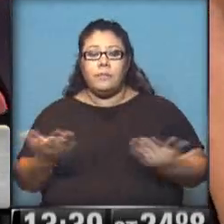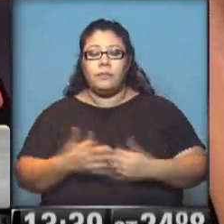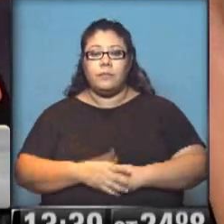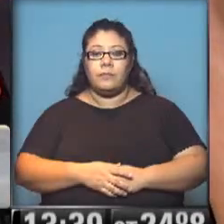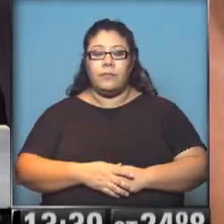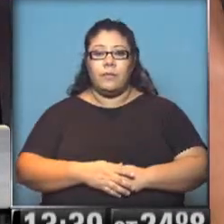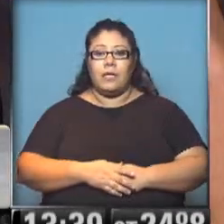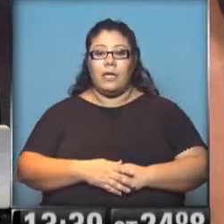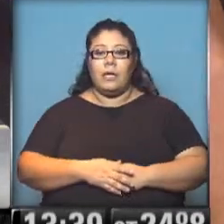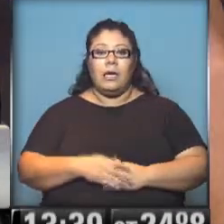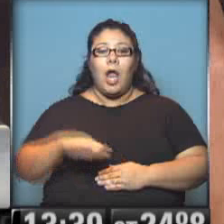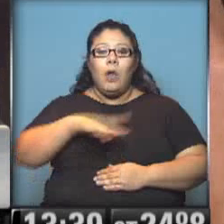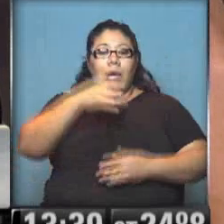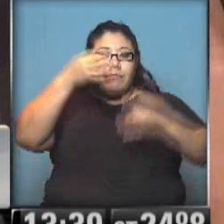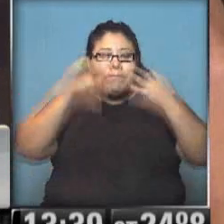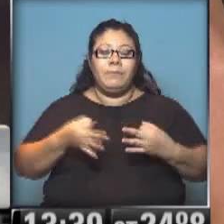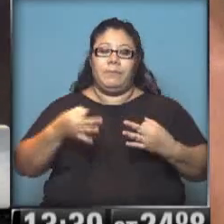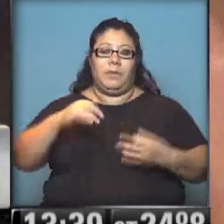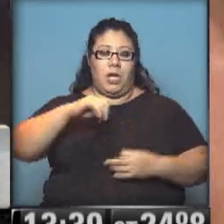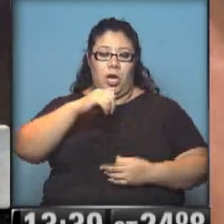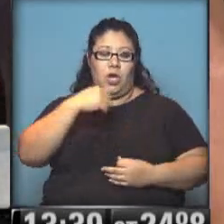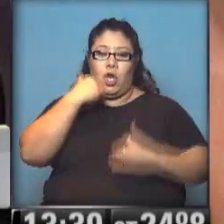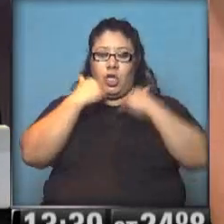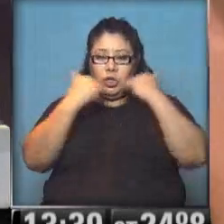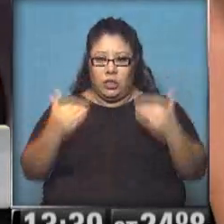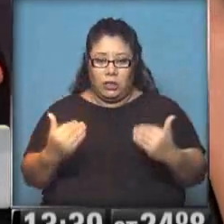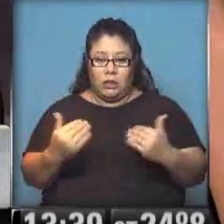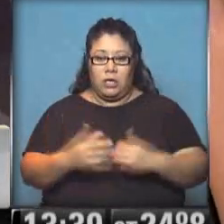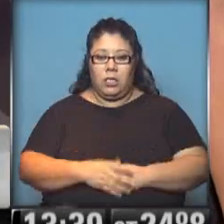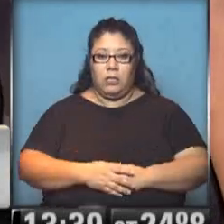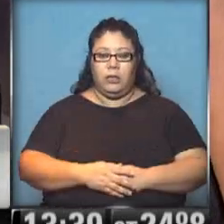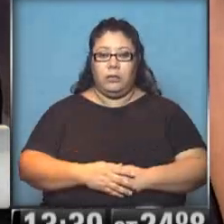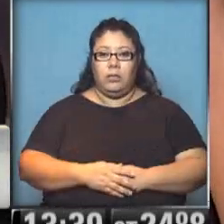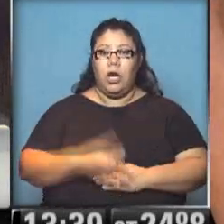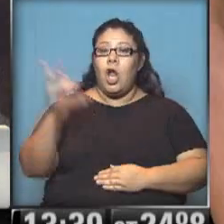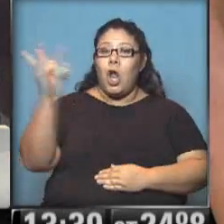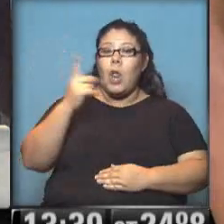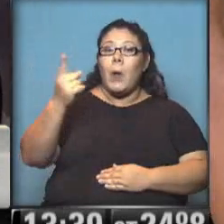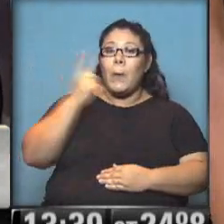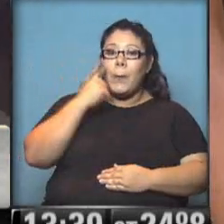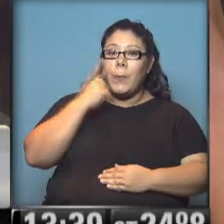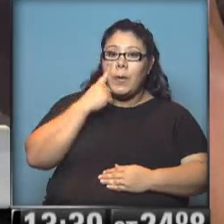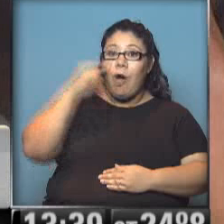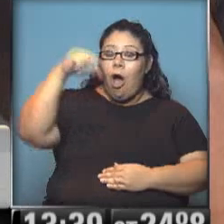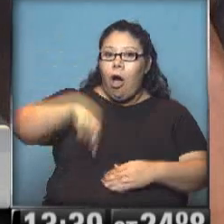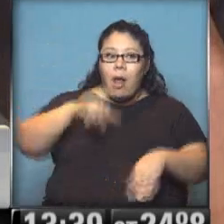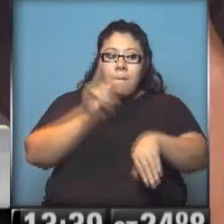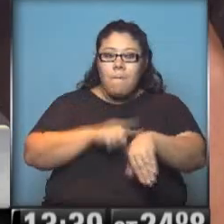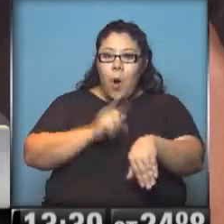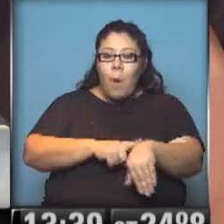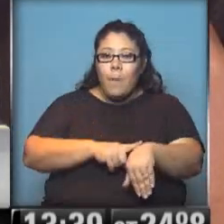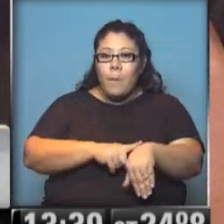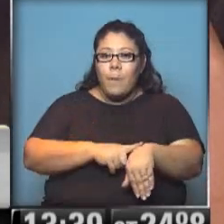Sí, Silvia, la noticia más linda La que teníamos ganas de dar Ezequiel y Camila con vida Se los están comunicando en estos momentos Así, varias hermanas